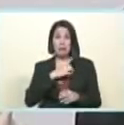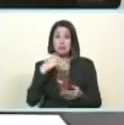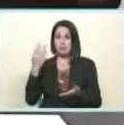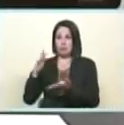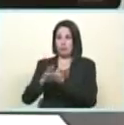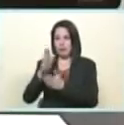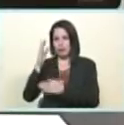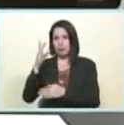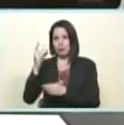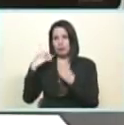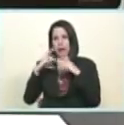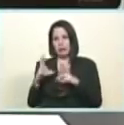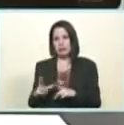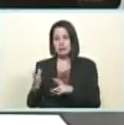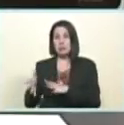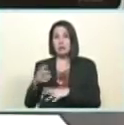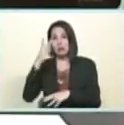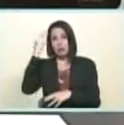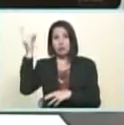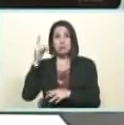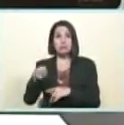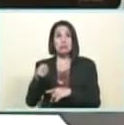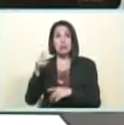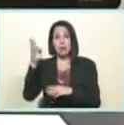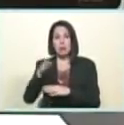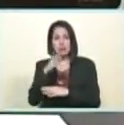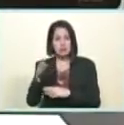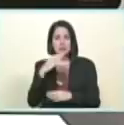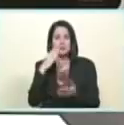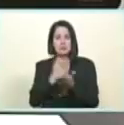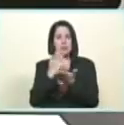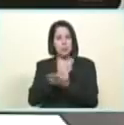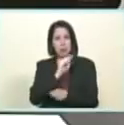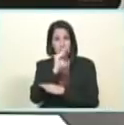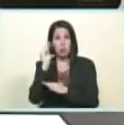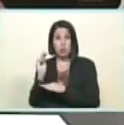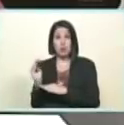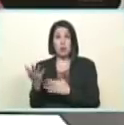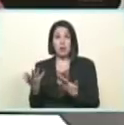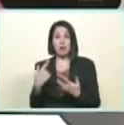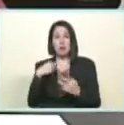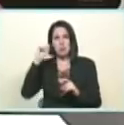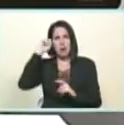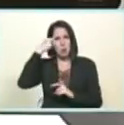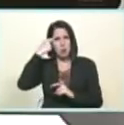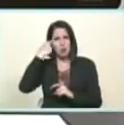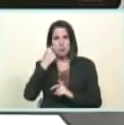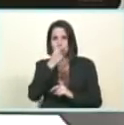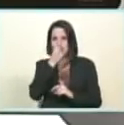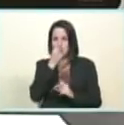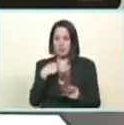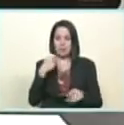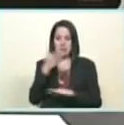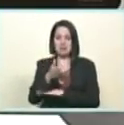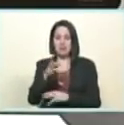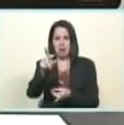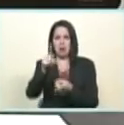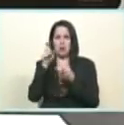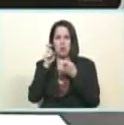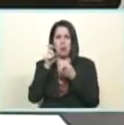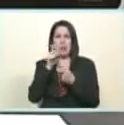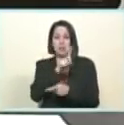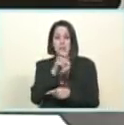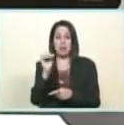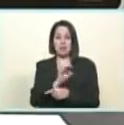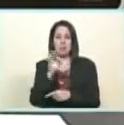acompaña en todo y me bendice y me protege yo recuerdo que iba a cobrar la pensión que era